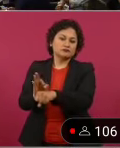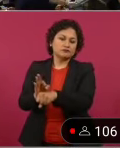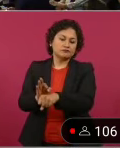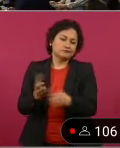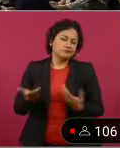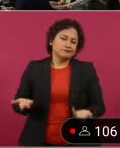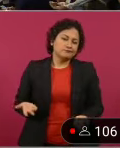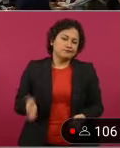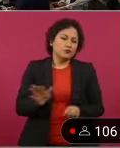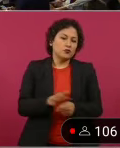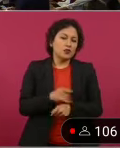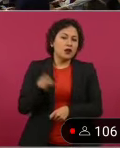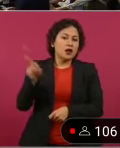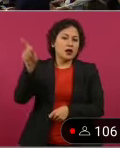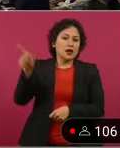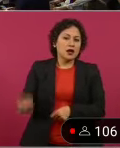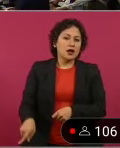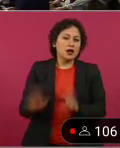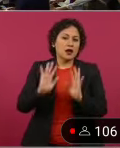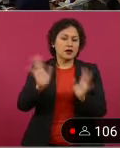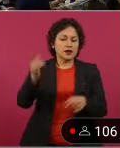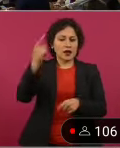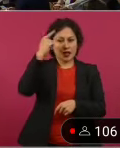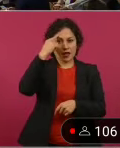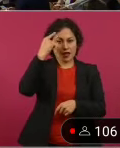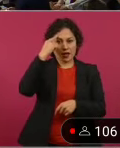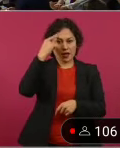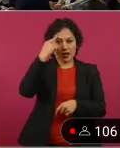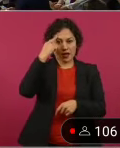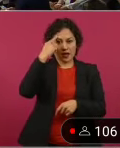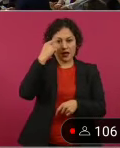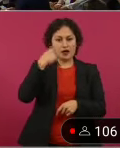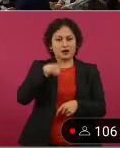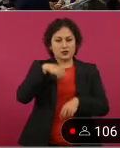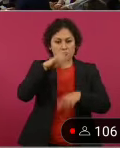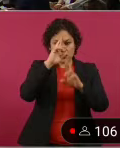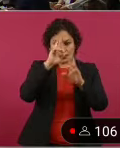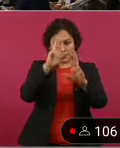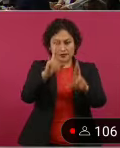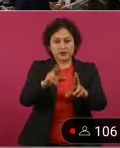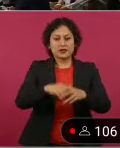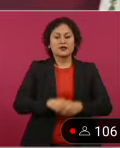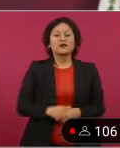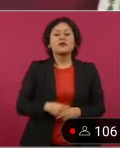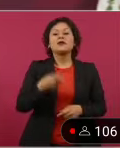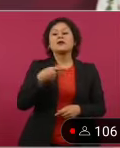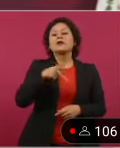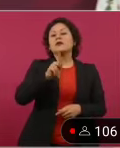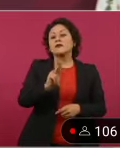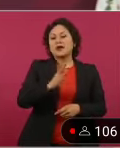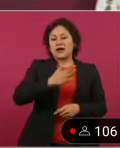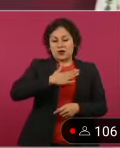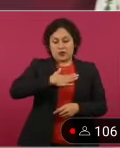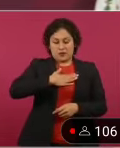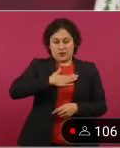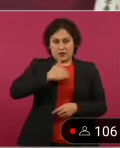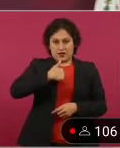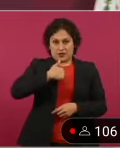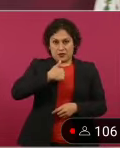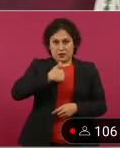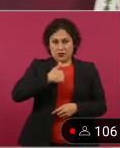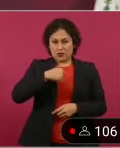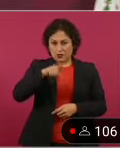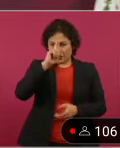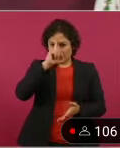y yo lo respeto, pero en mi caso, imagínense que yo esté presentando